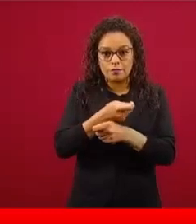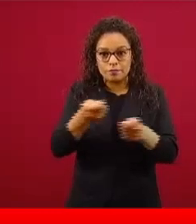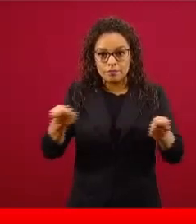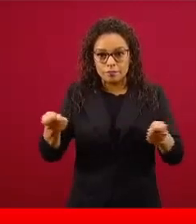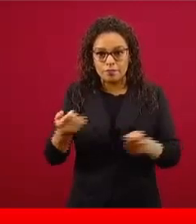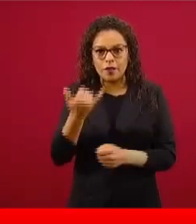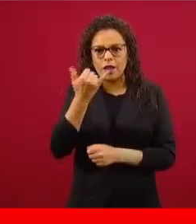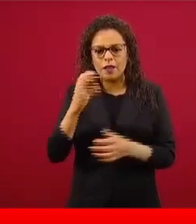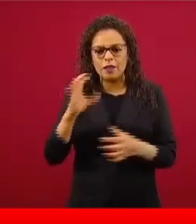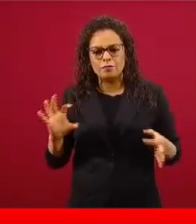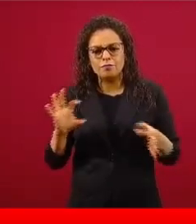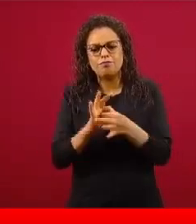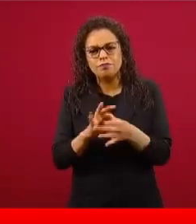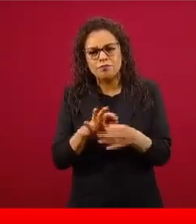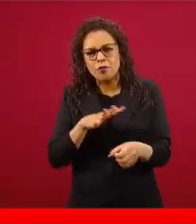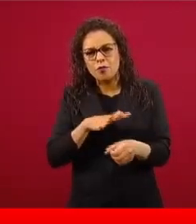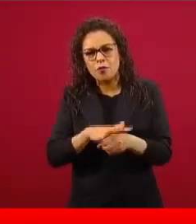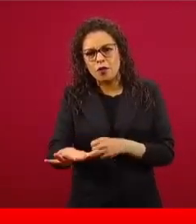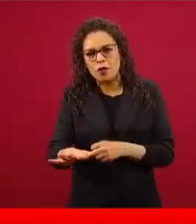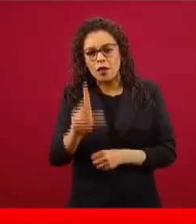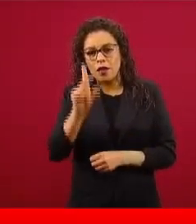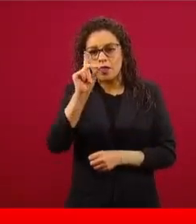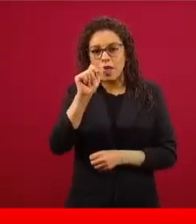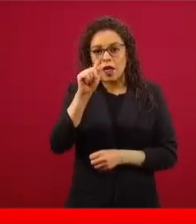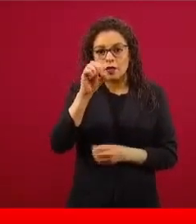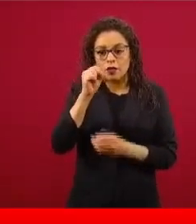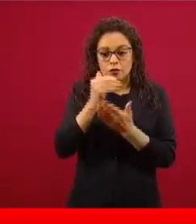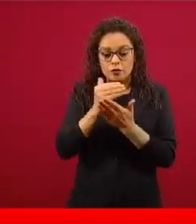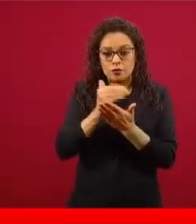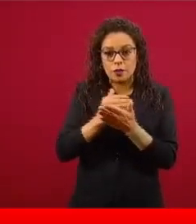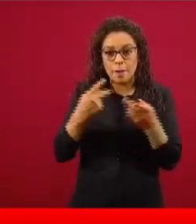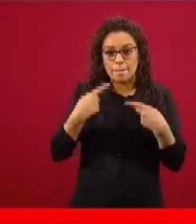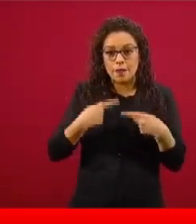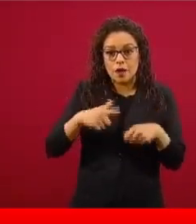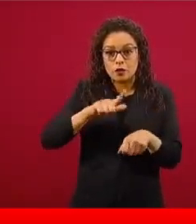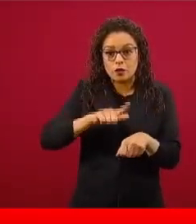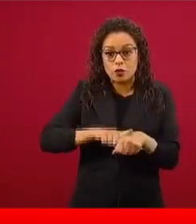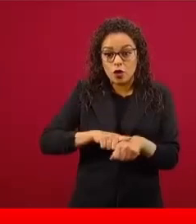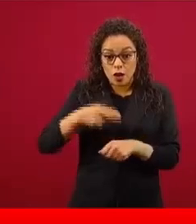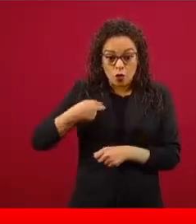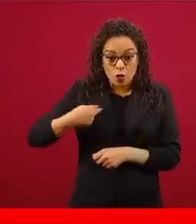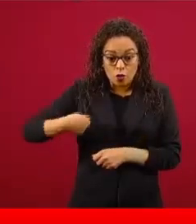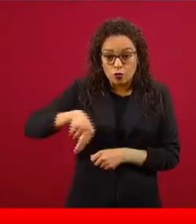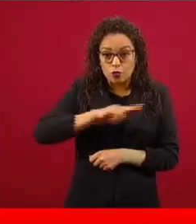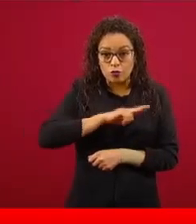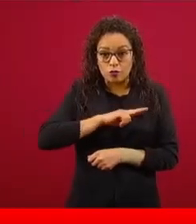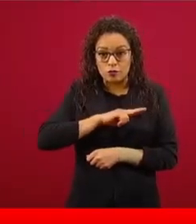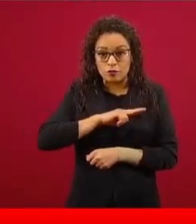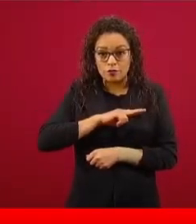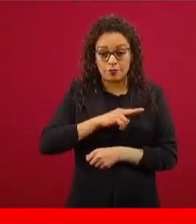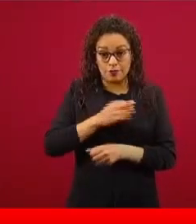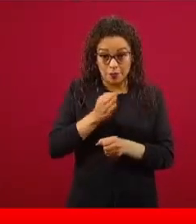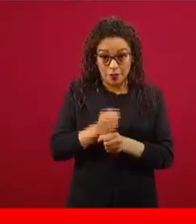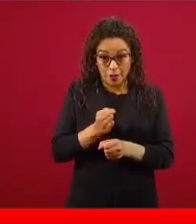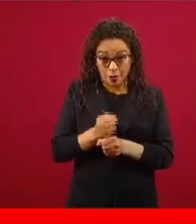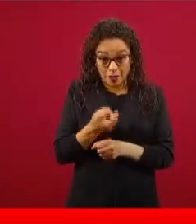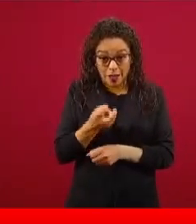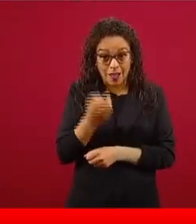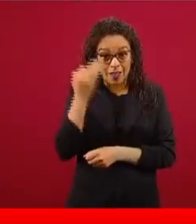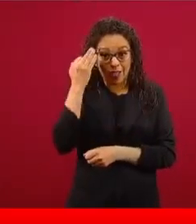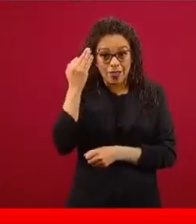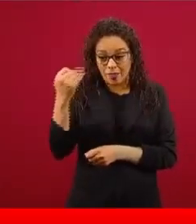personales. El gran negocio en este tiempo y sobre todo en estos meses,